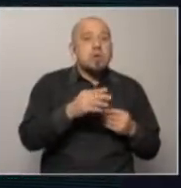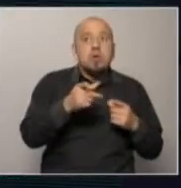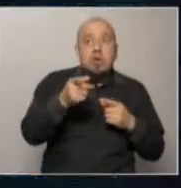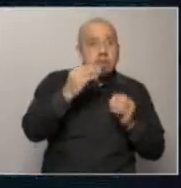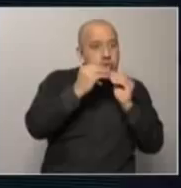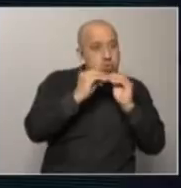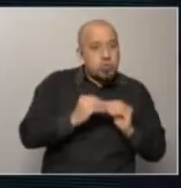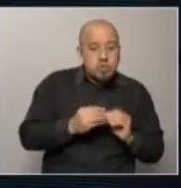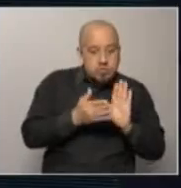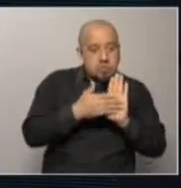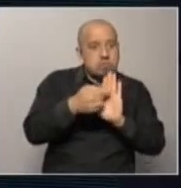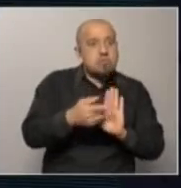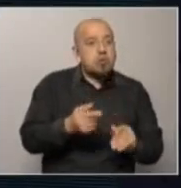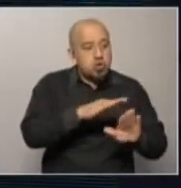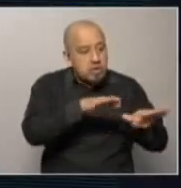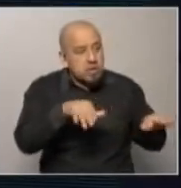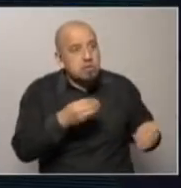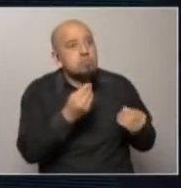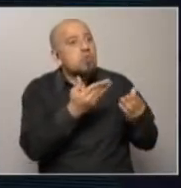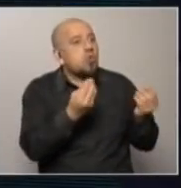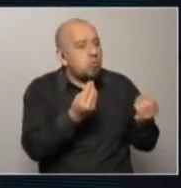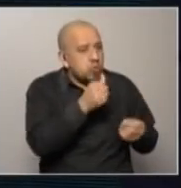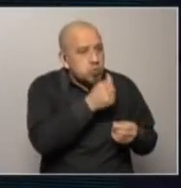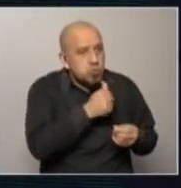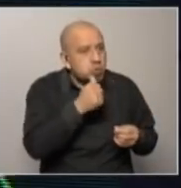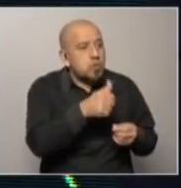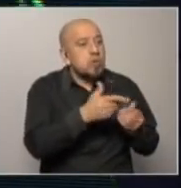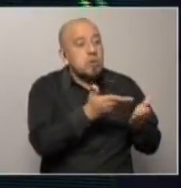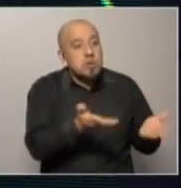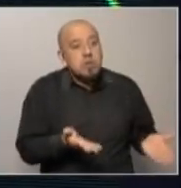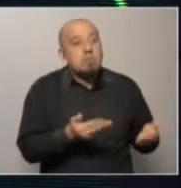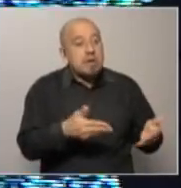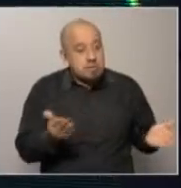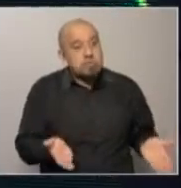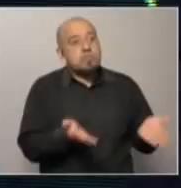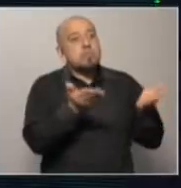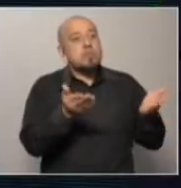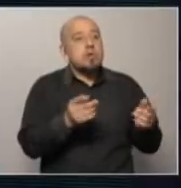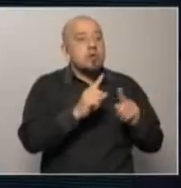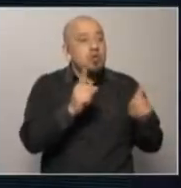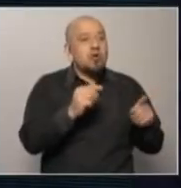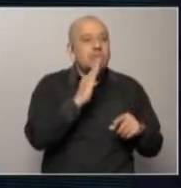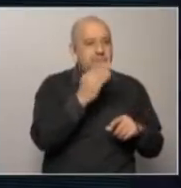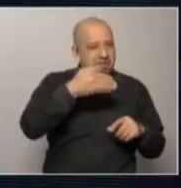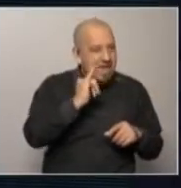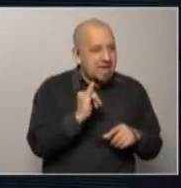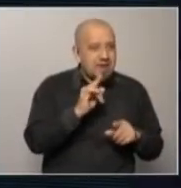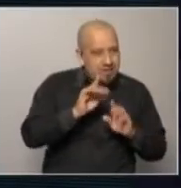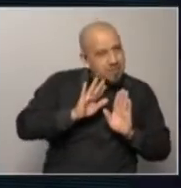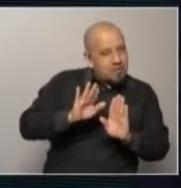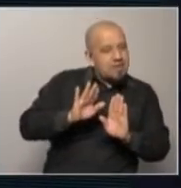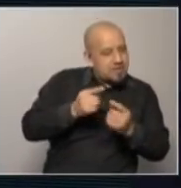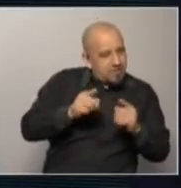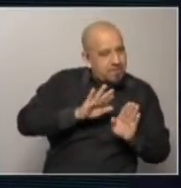estrategia para mitigar para apoyar digamos de forma más sostenida la reactivación no del dato del producto que el dato del PBI